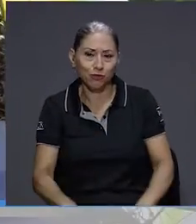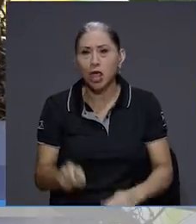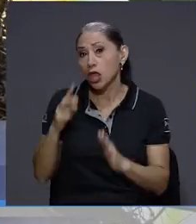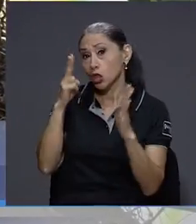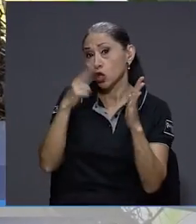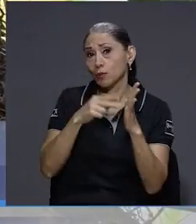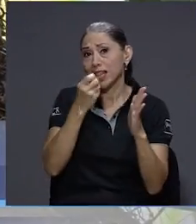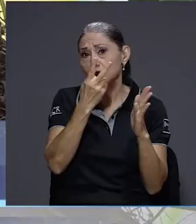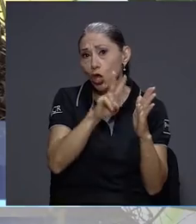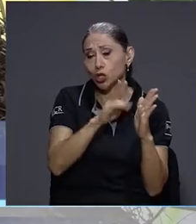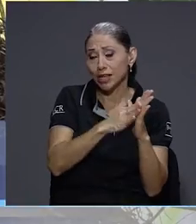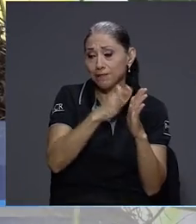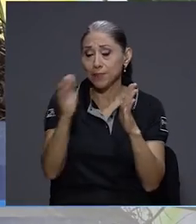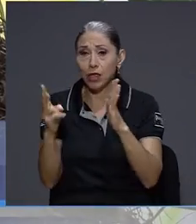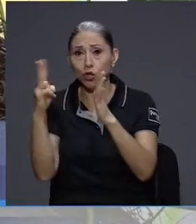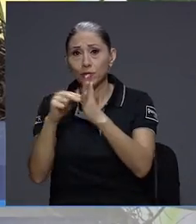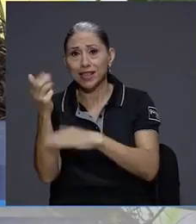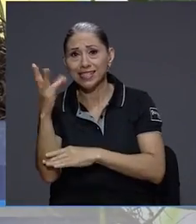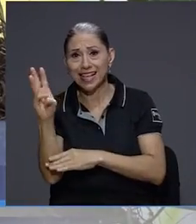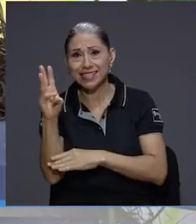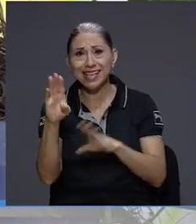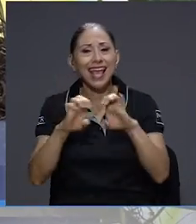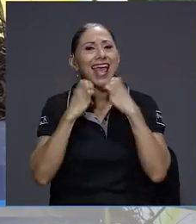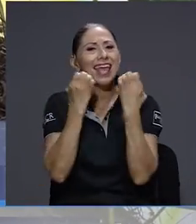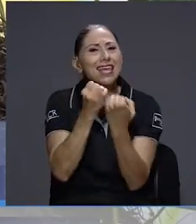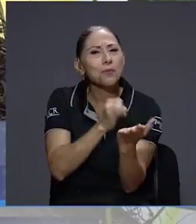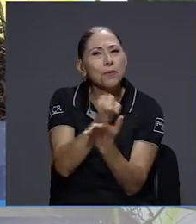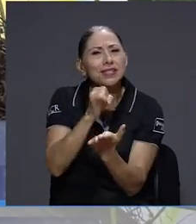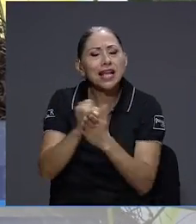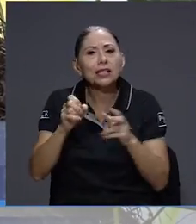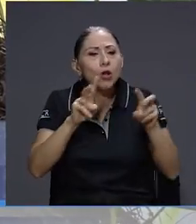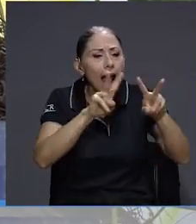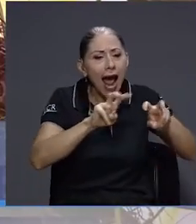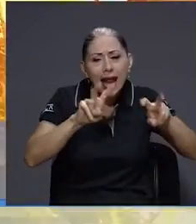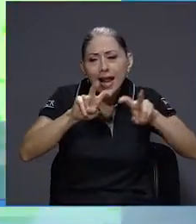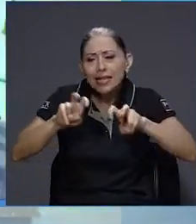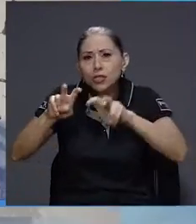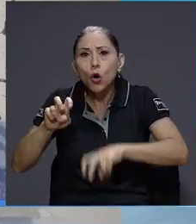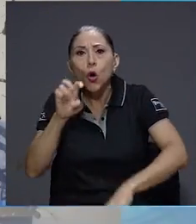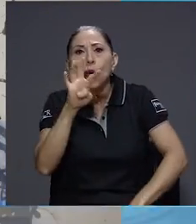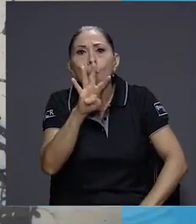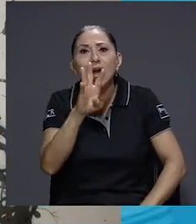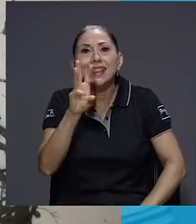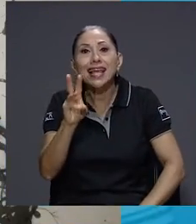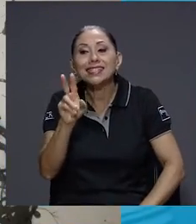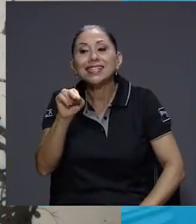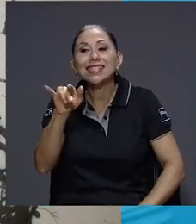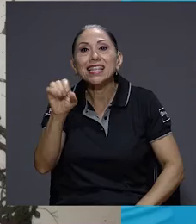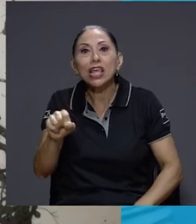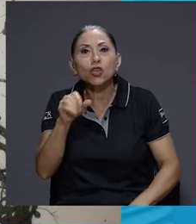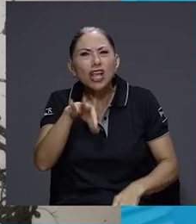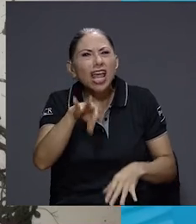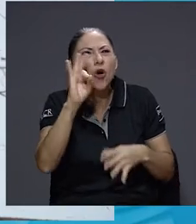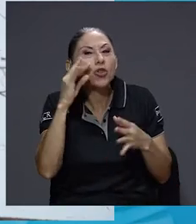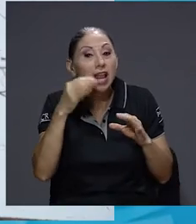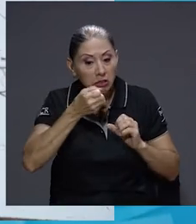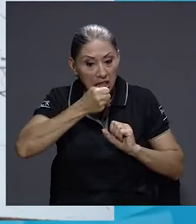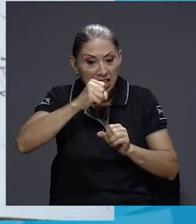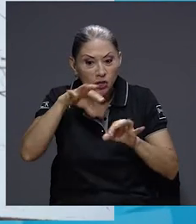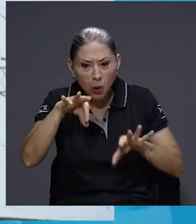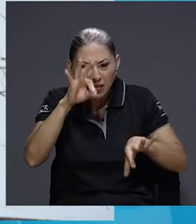años 2012 y 2016, el equipo investigador analizó 46 nidos donde se encontraron con hebras de escobas,